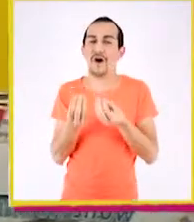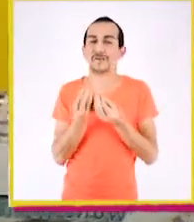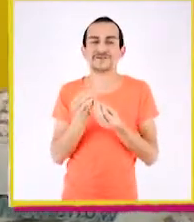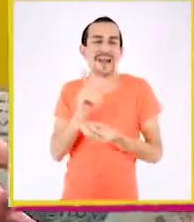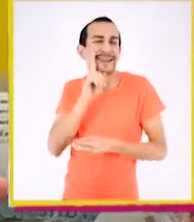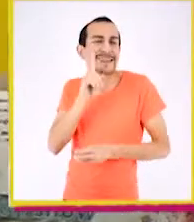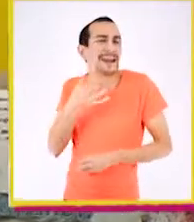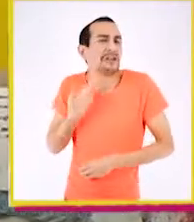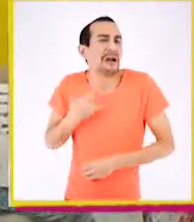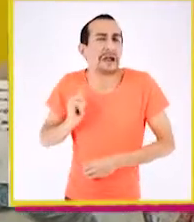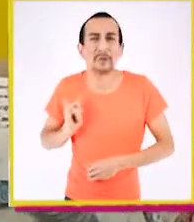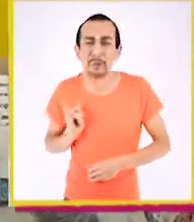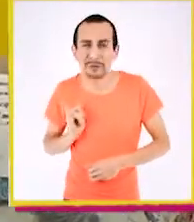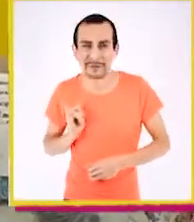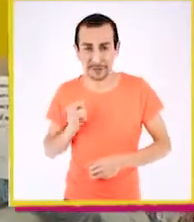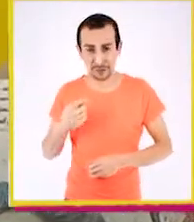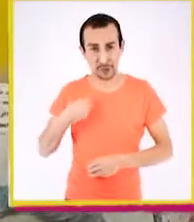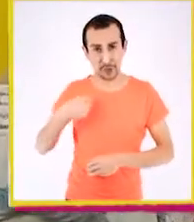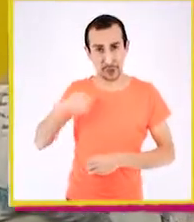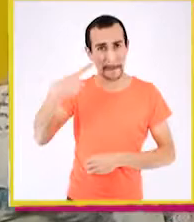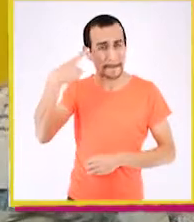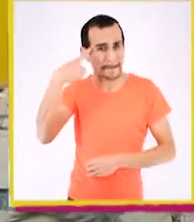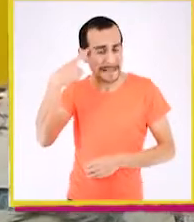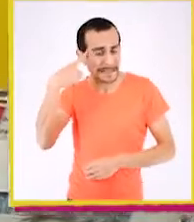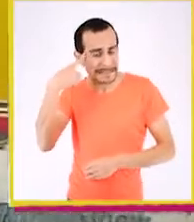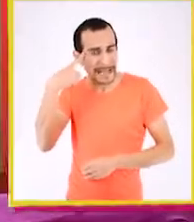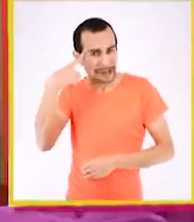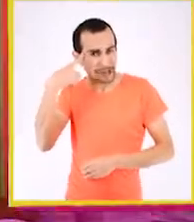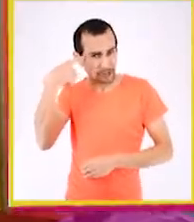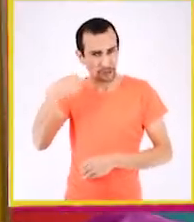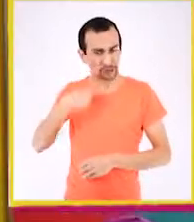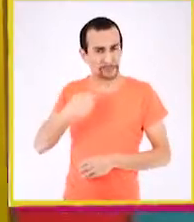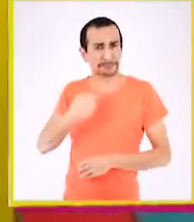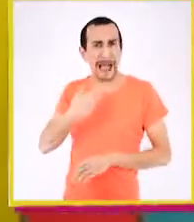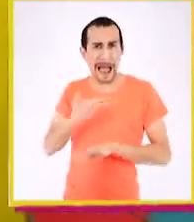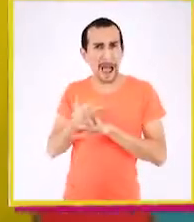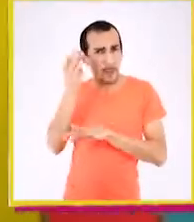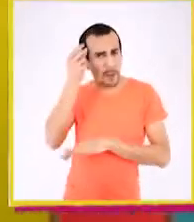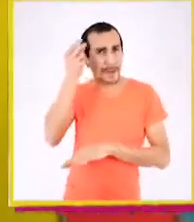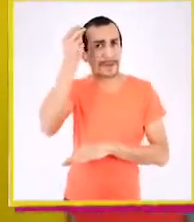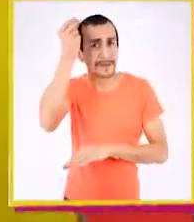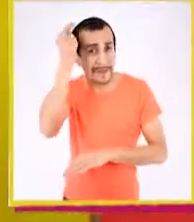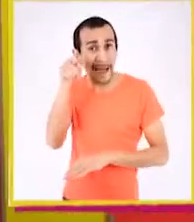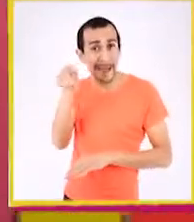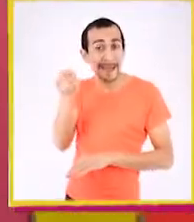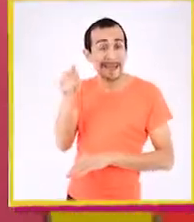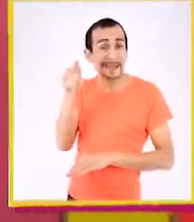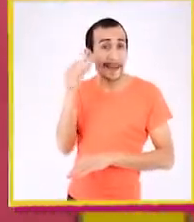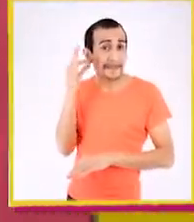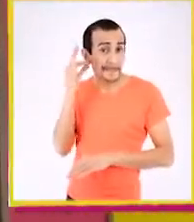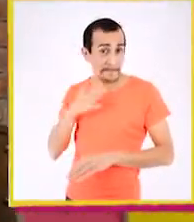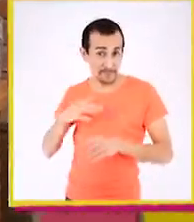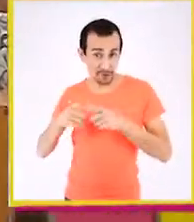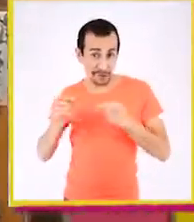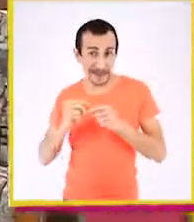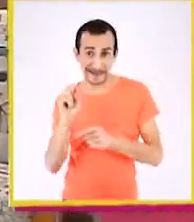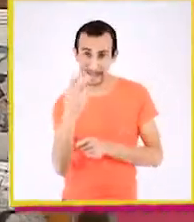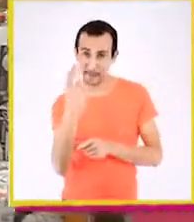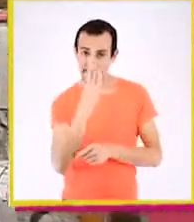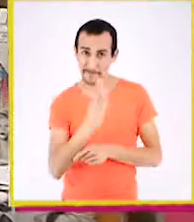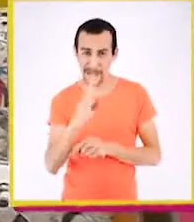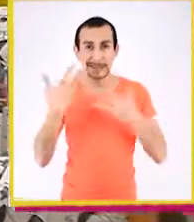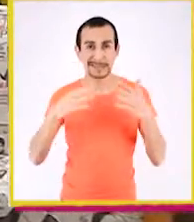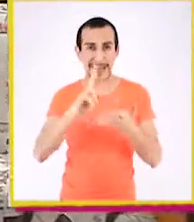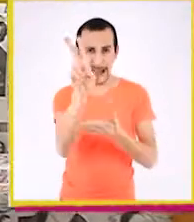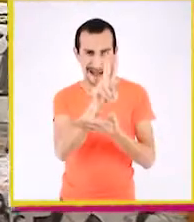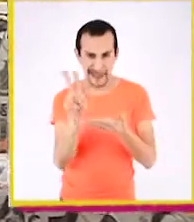¡Obvio! ¿A quién no les gustan? Estuve pensando y tengo una idea. Ella está en segundo básico y ya sabe